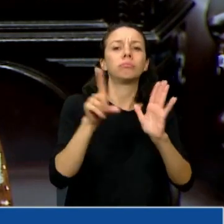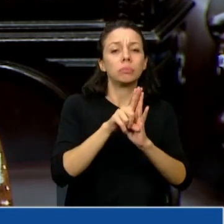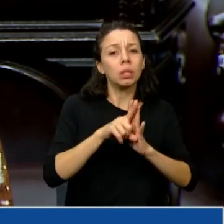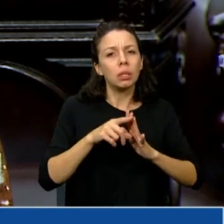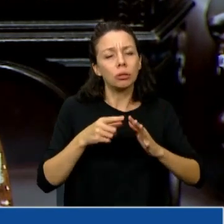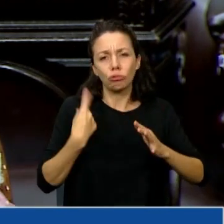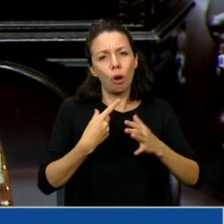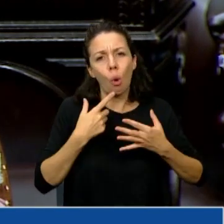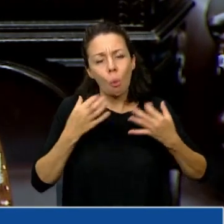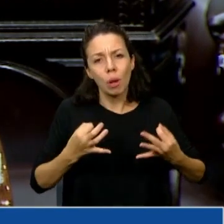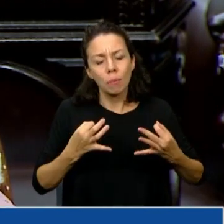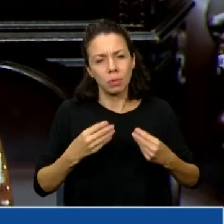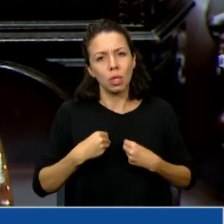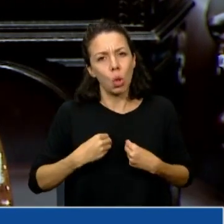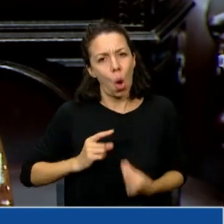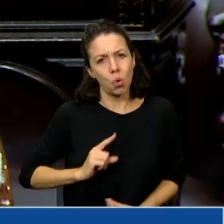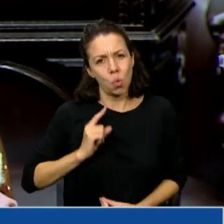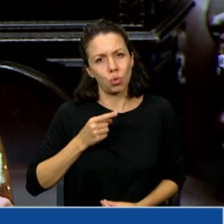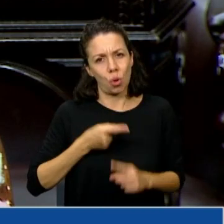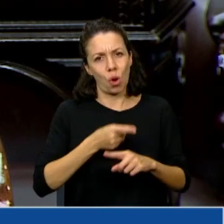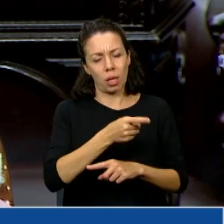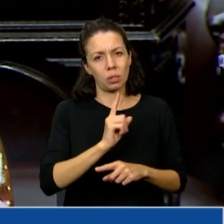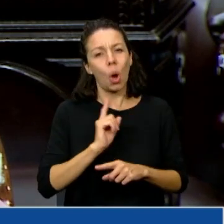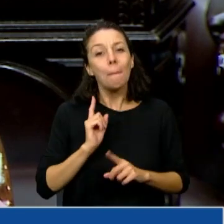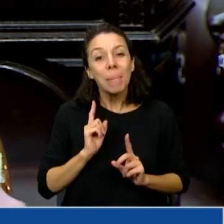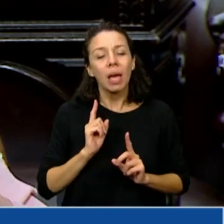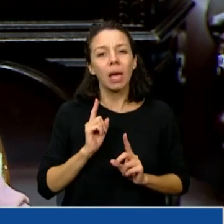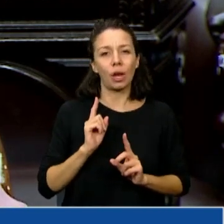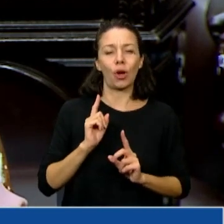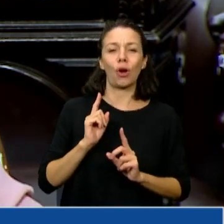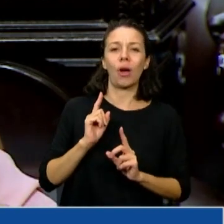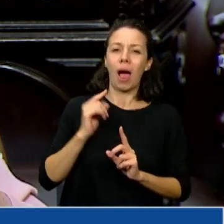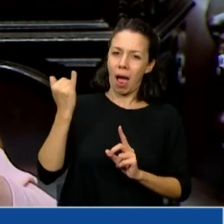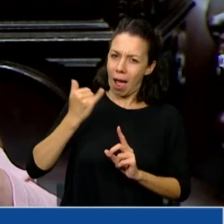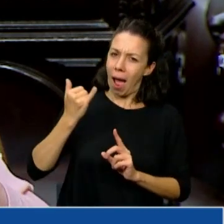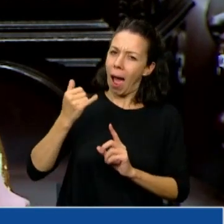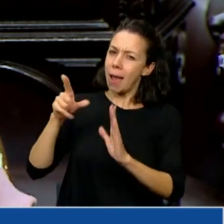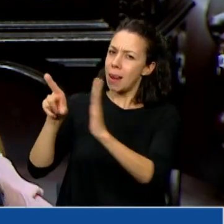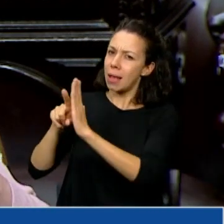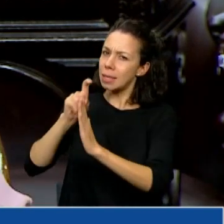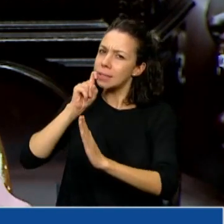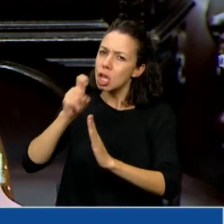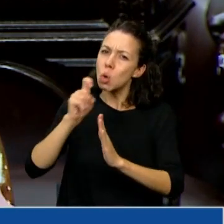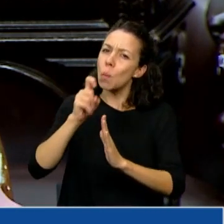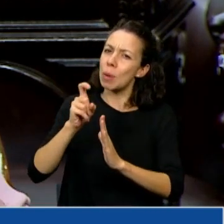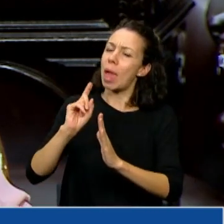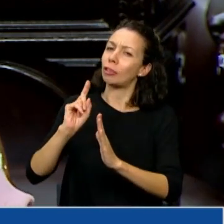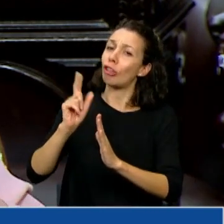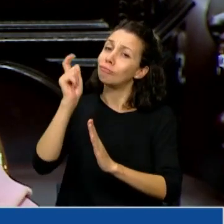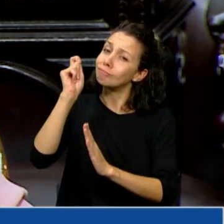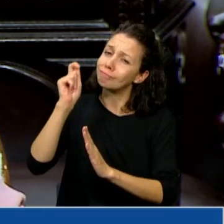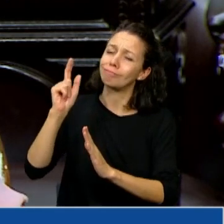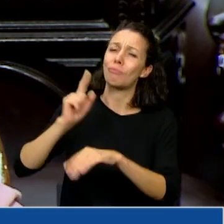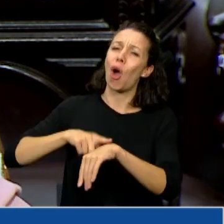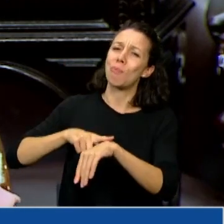un gran orgullo. Pero no puedo dejar de señalar el incumplimiento que en el gobierno de Mauricio Macri, del